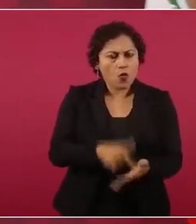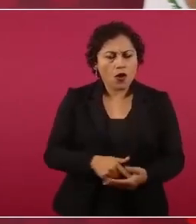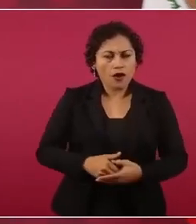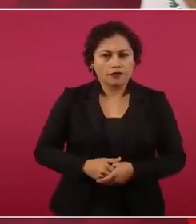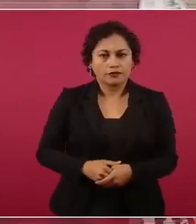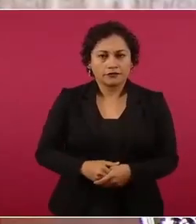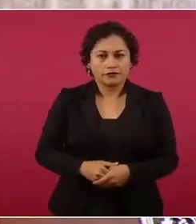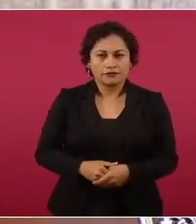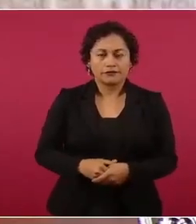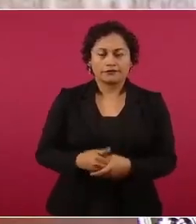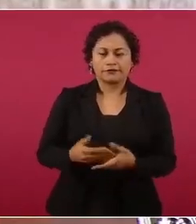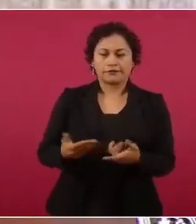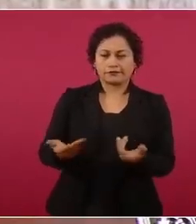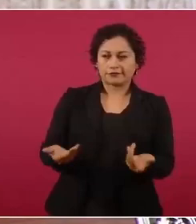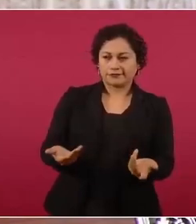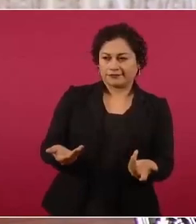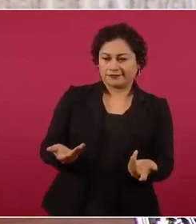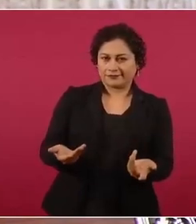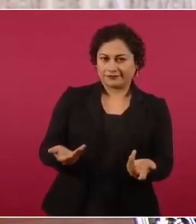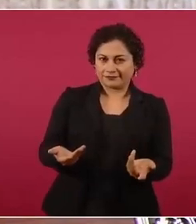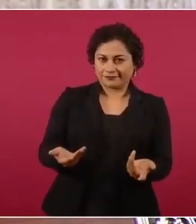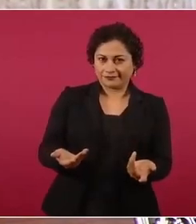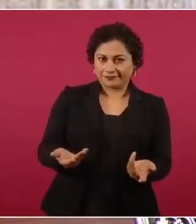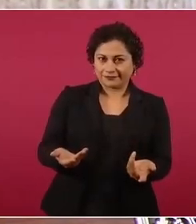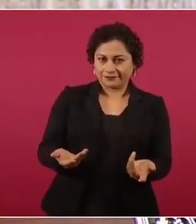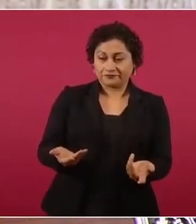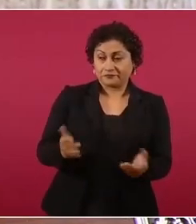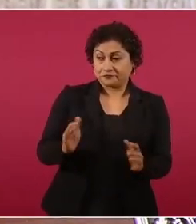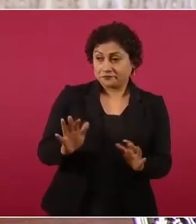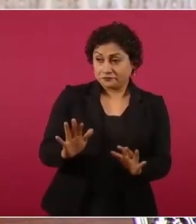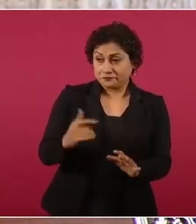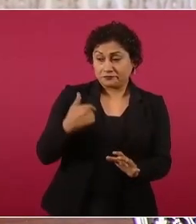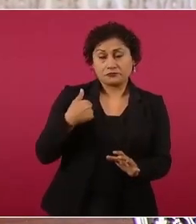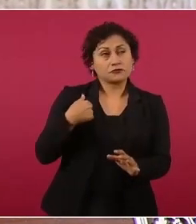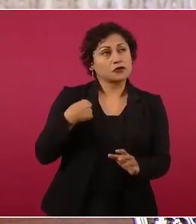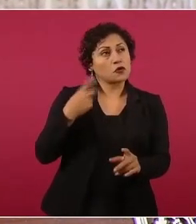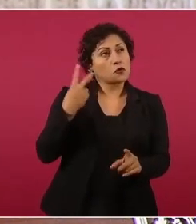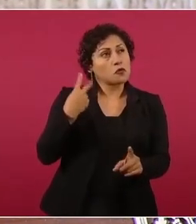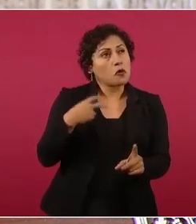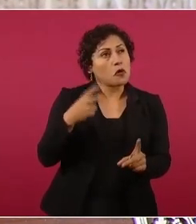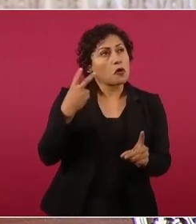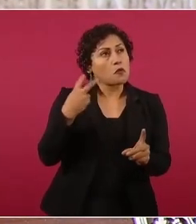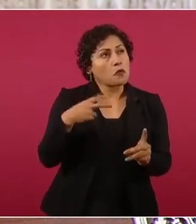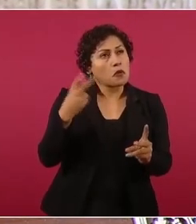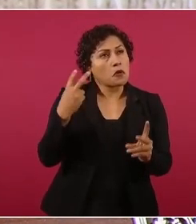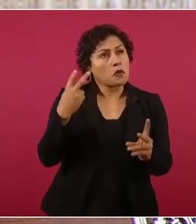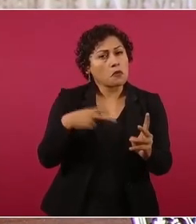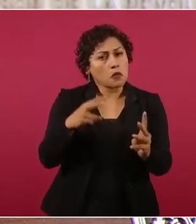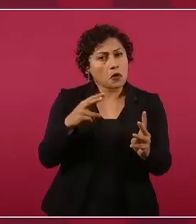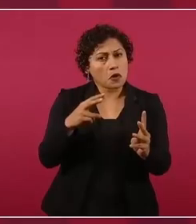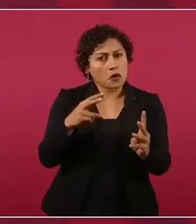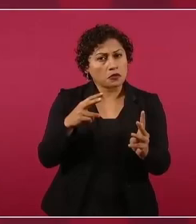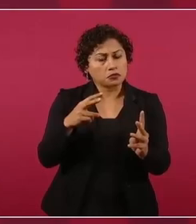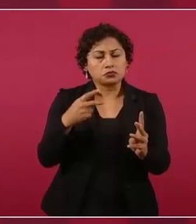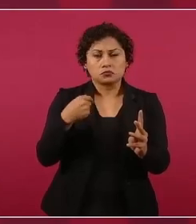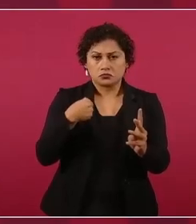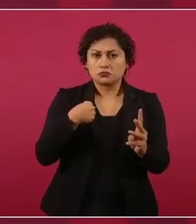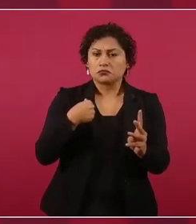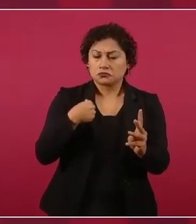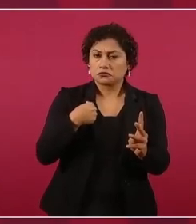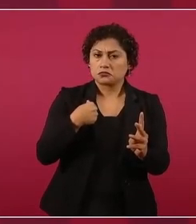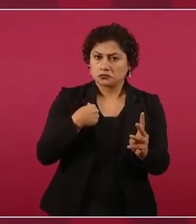Pues he ido, pues yo creo que más veces